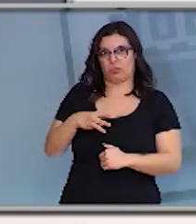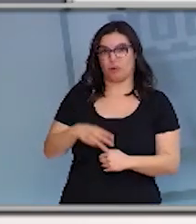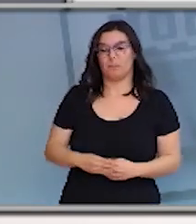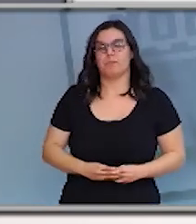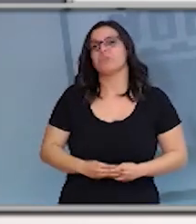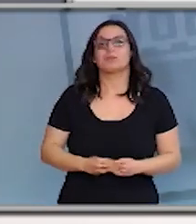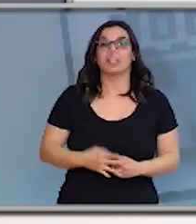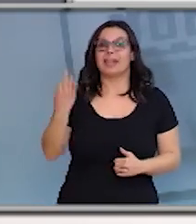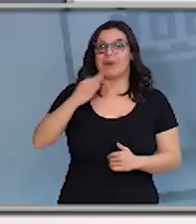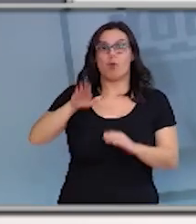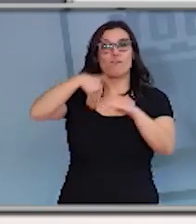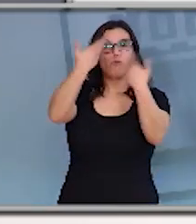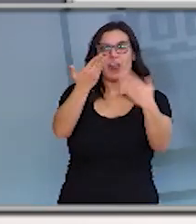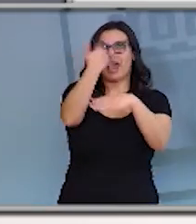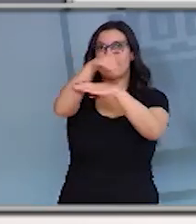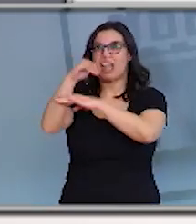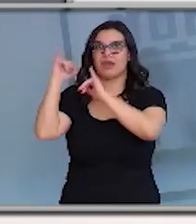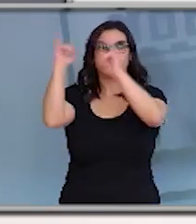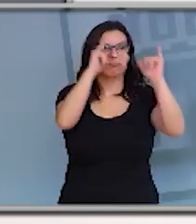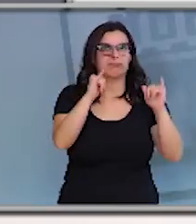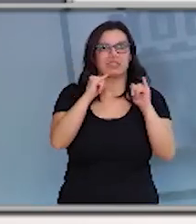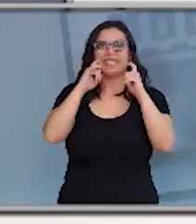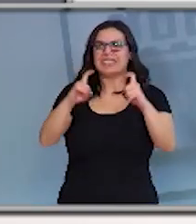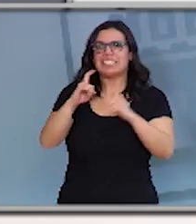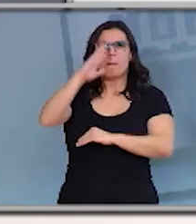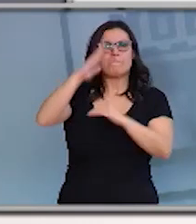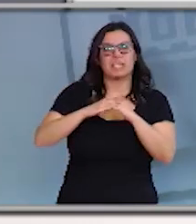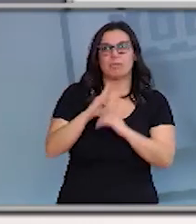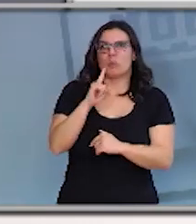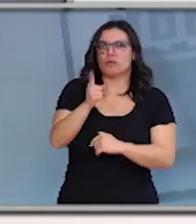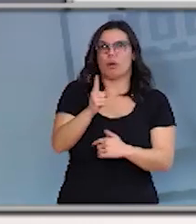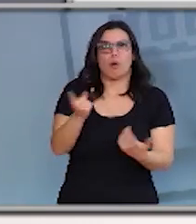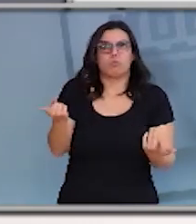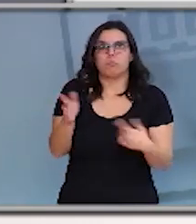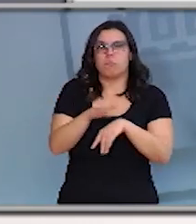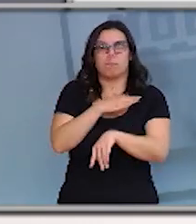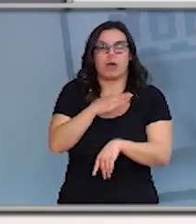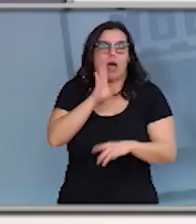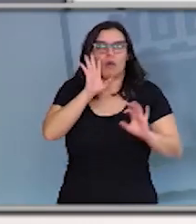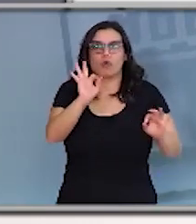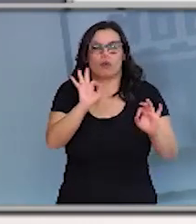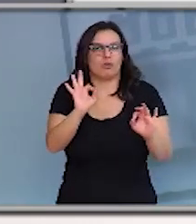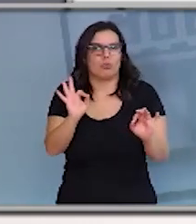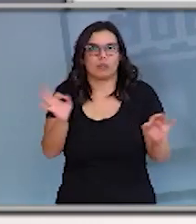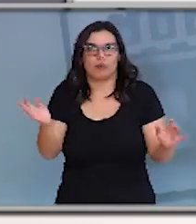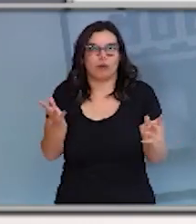que salir o menos posible dos nosos domicilios excepto para, evidentemente,